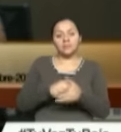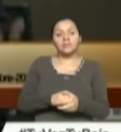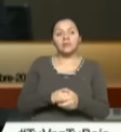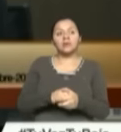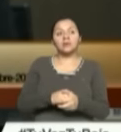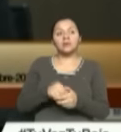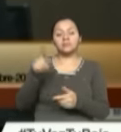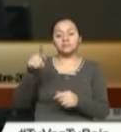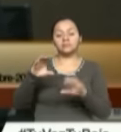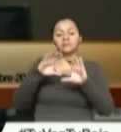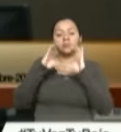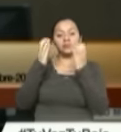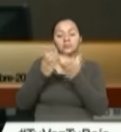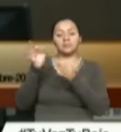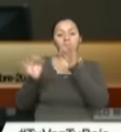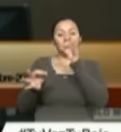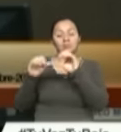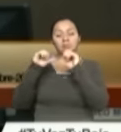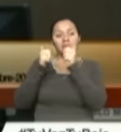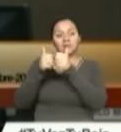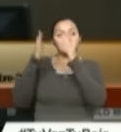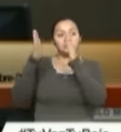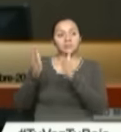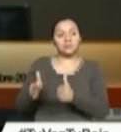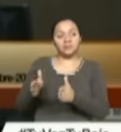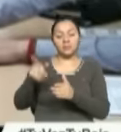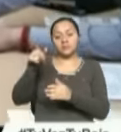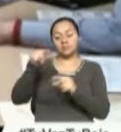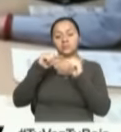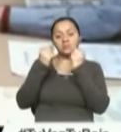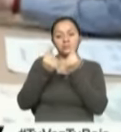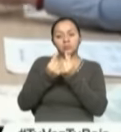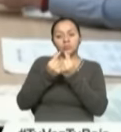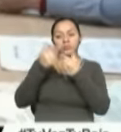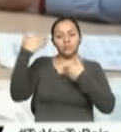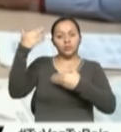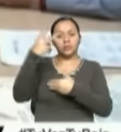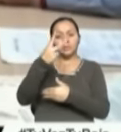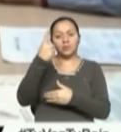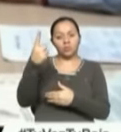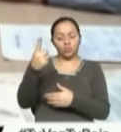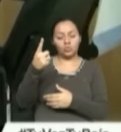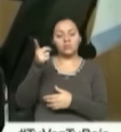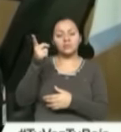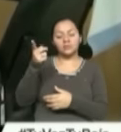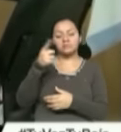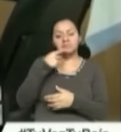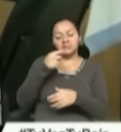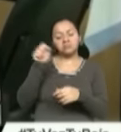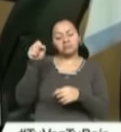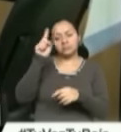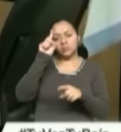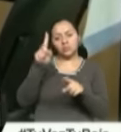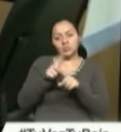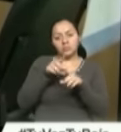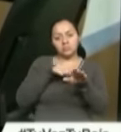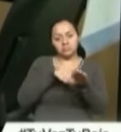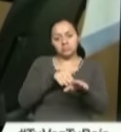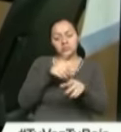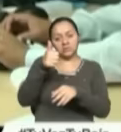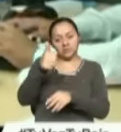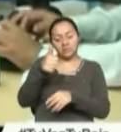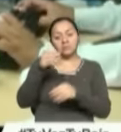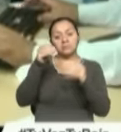el integrante de la Comisión de Justicia y Asambleísta por el Movimiento CREO, Miguel Ángel Moreta, respaldó lo resuelto por este órgano parlamentario,